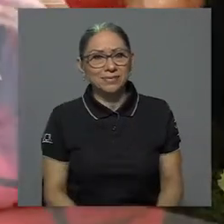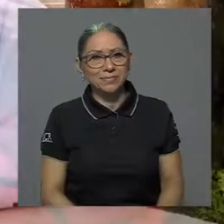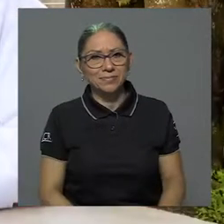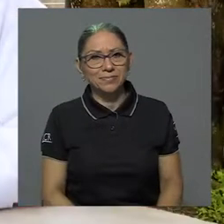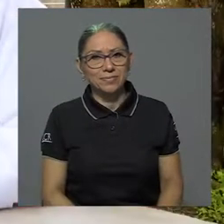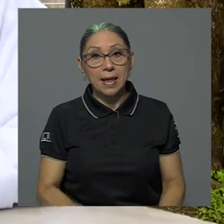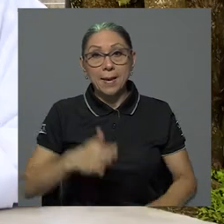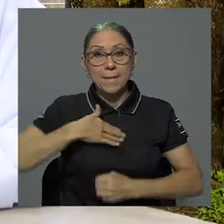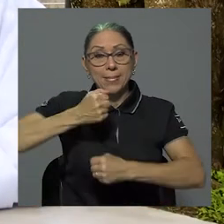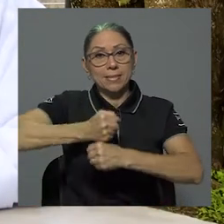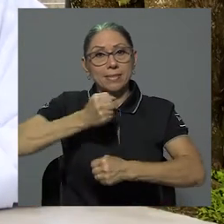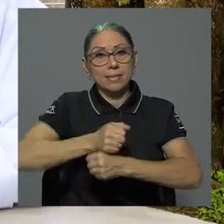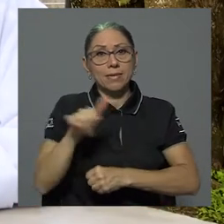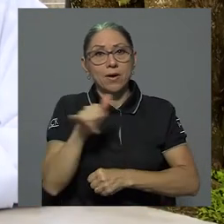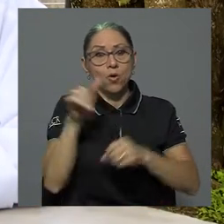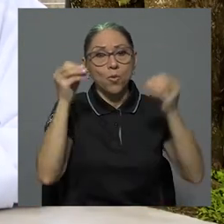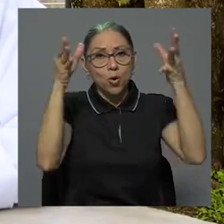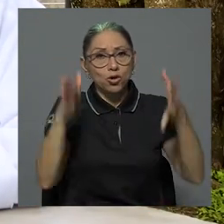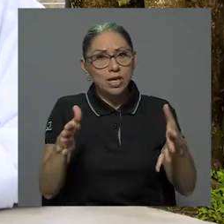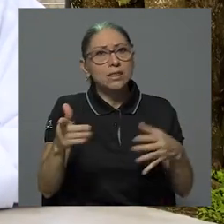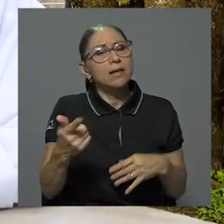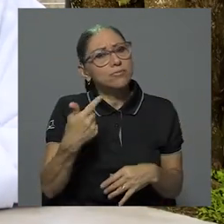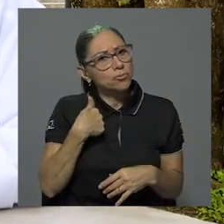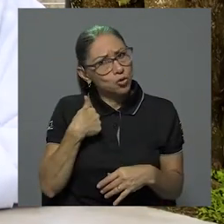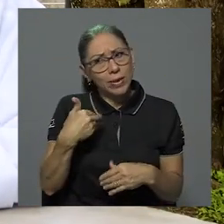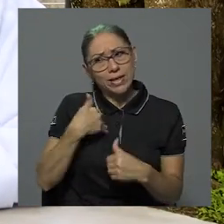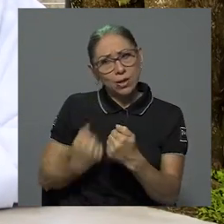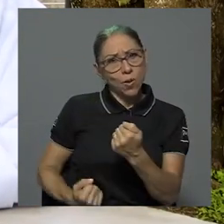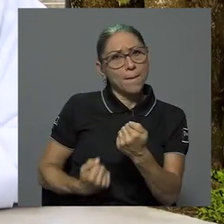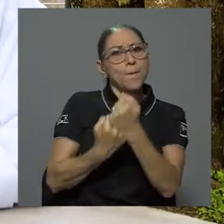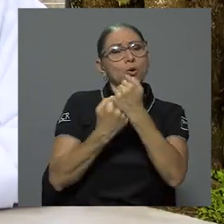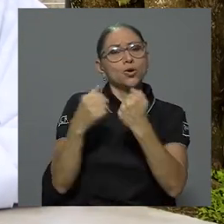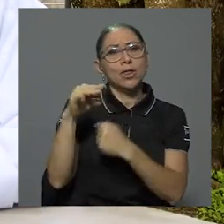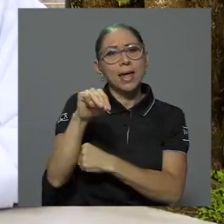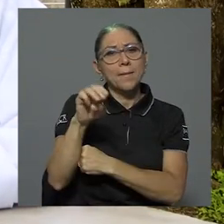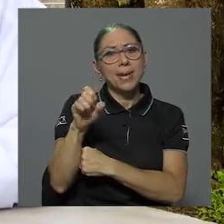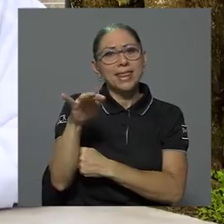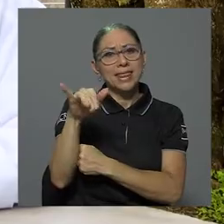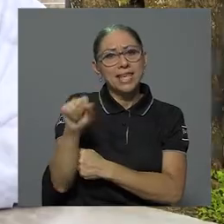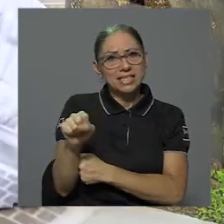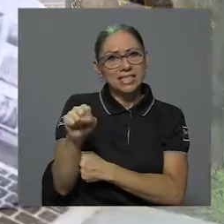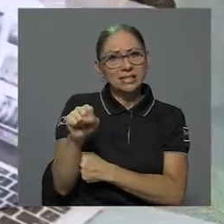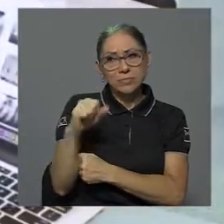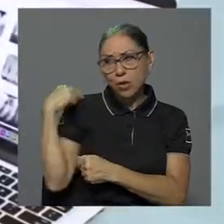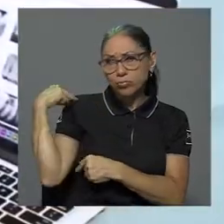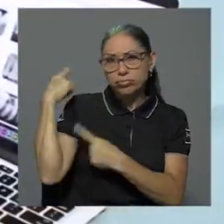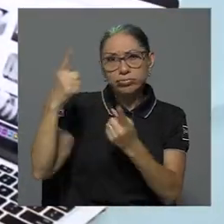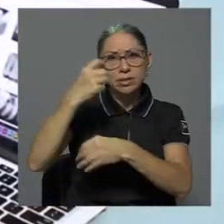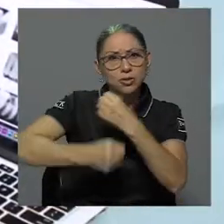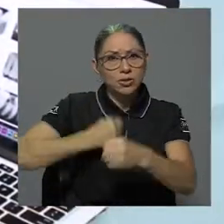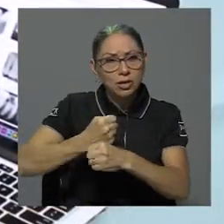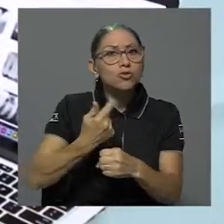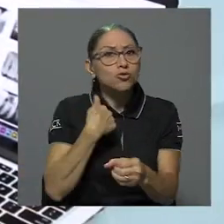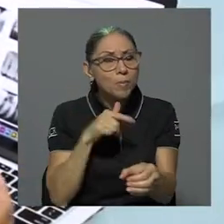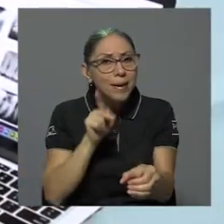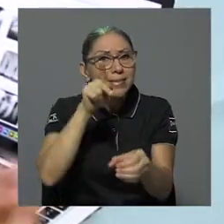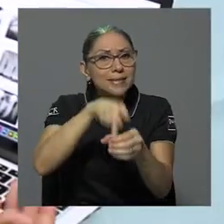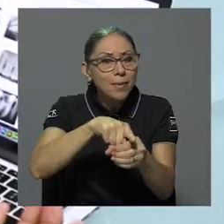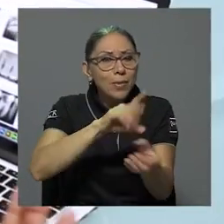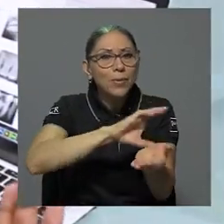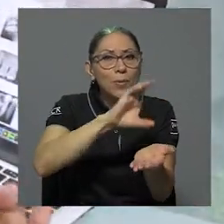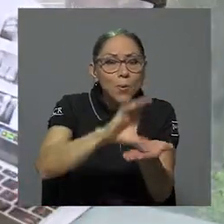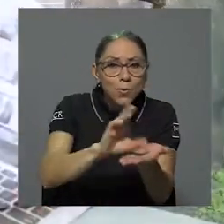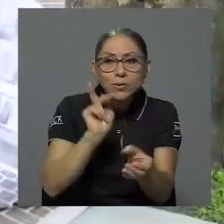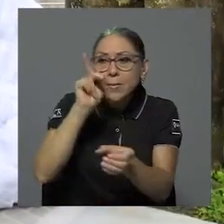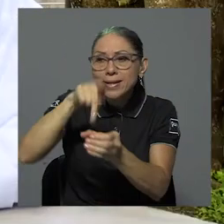En mi trabajo como docente he podido contar con el apoyo de METICS a lo largo de todos estos años. He participado en diferentes cursos y